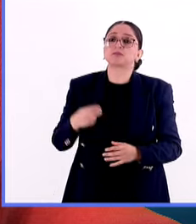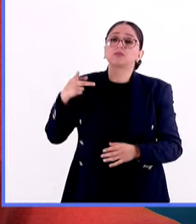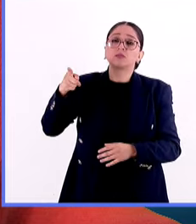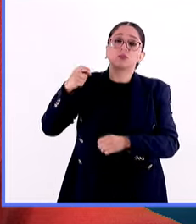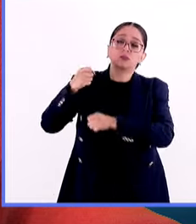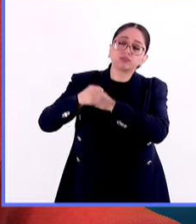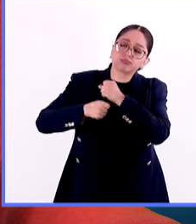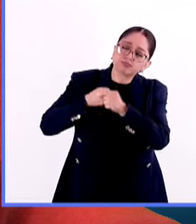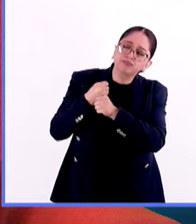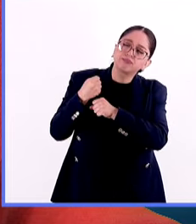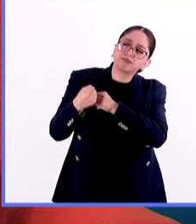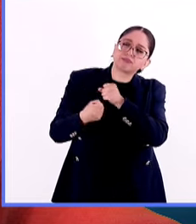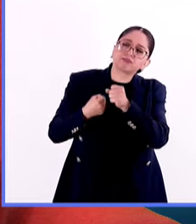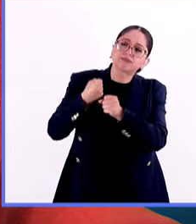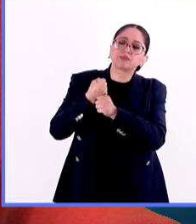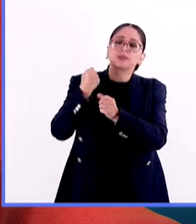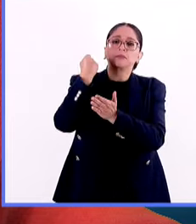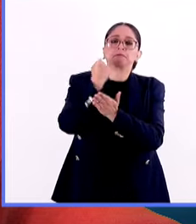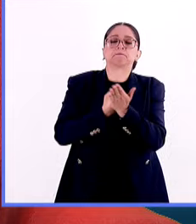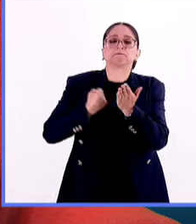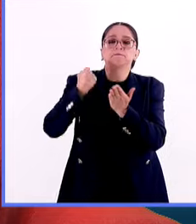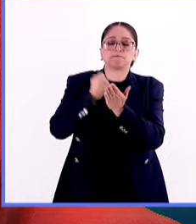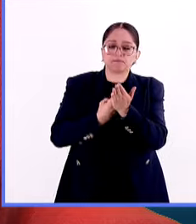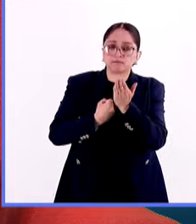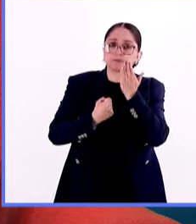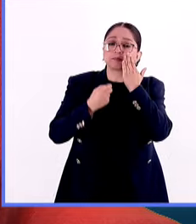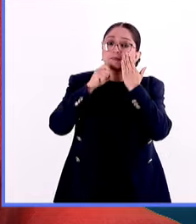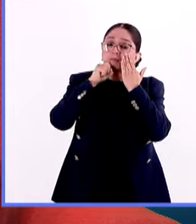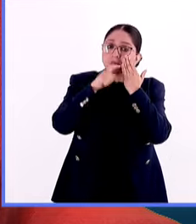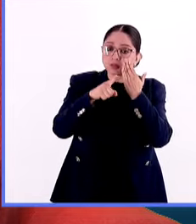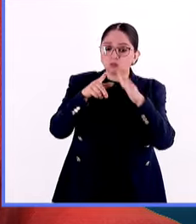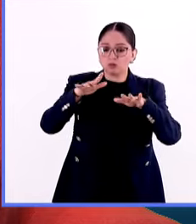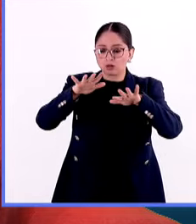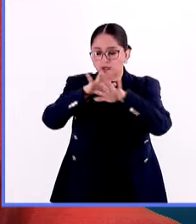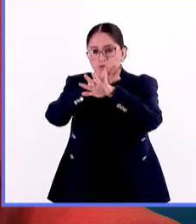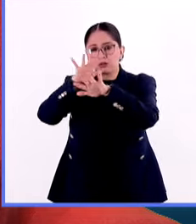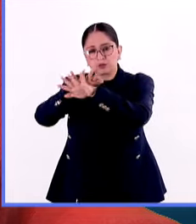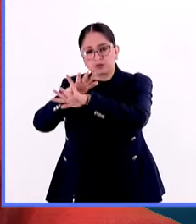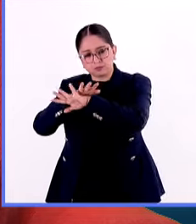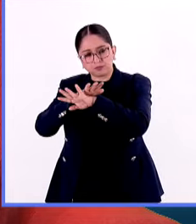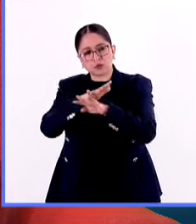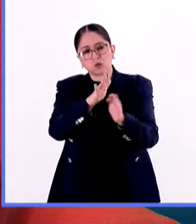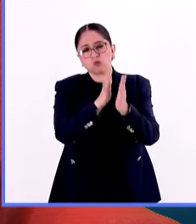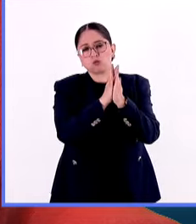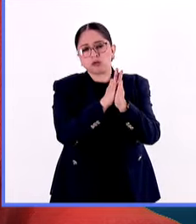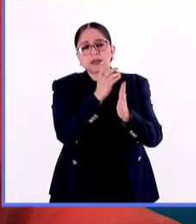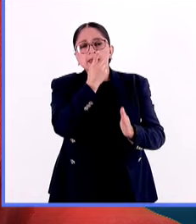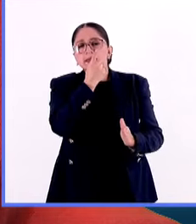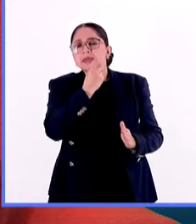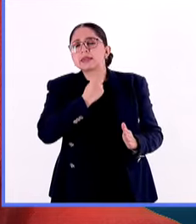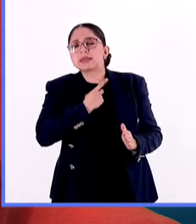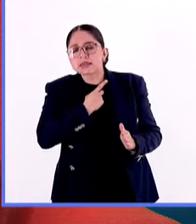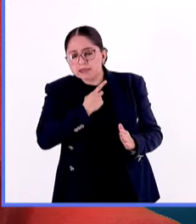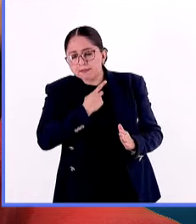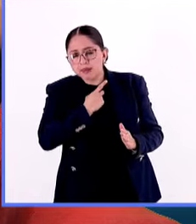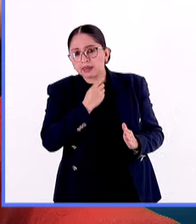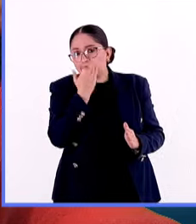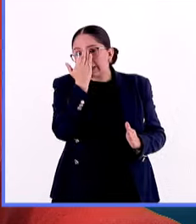muchísimos años. Y entendiendo su posibilidad y su poder de transformación, ayúdanos en menos de un minutito a